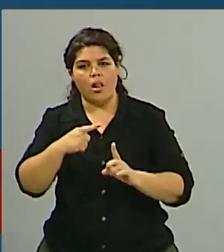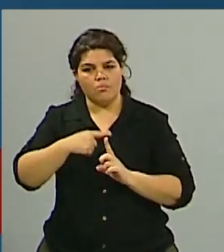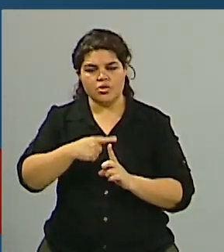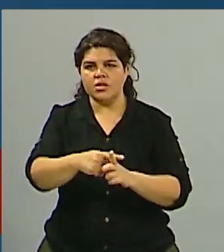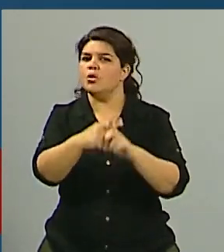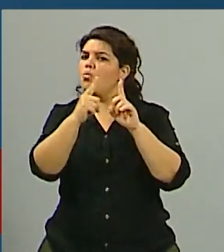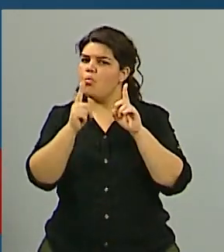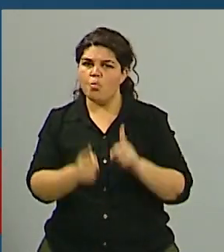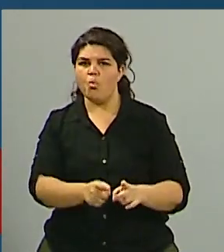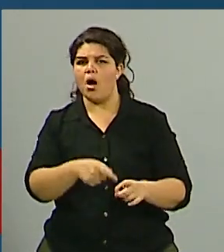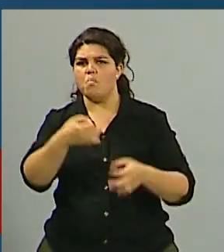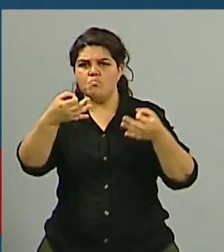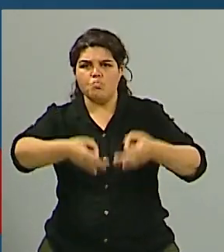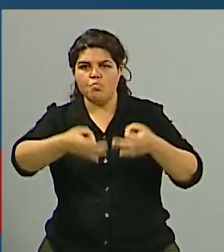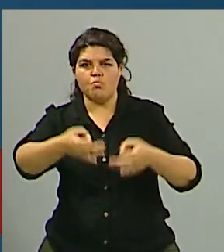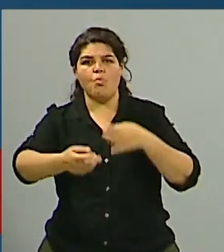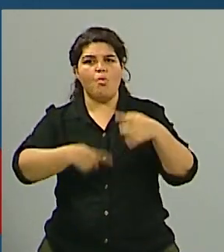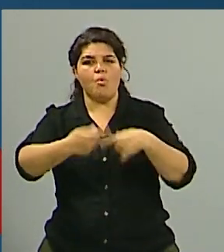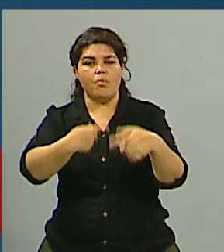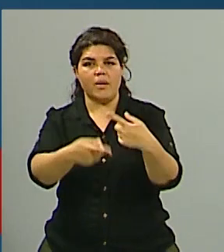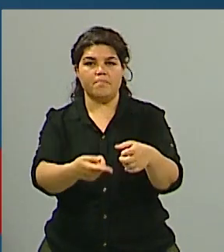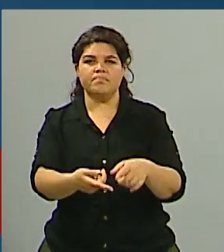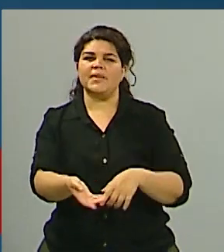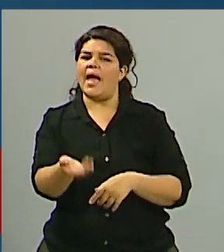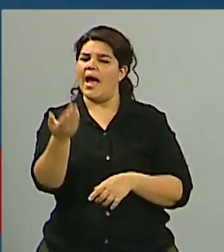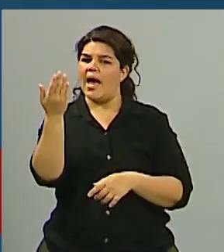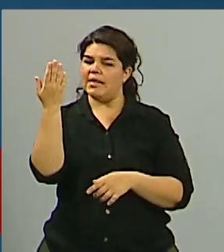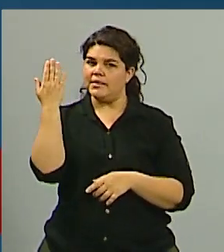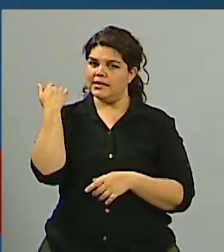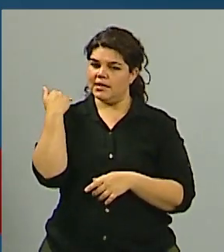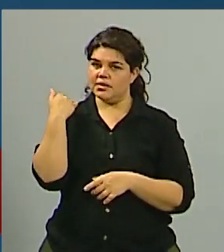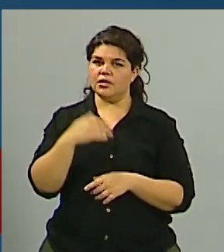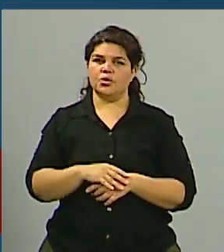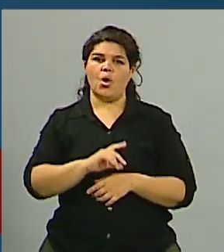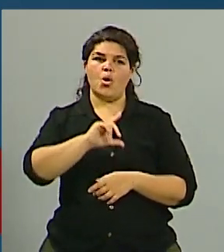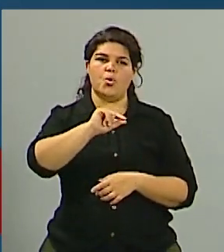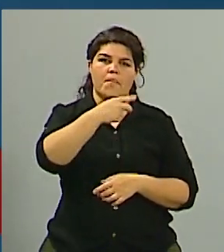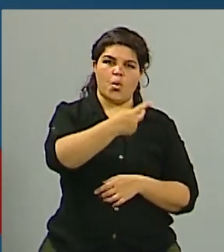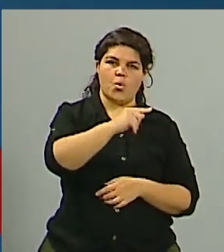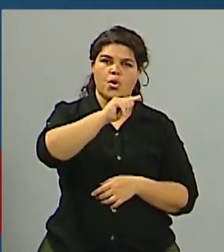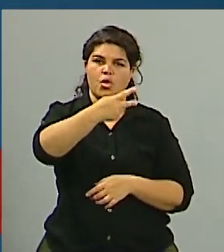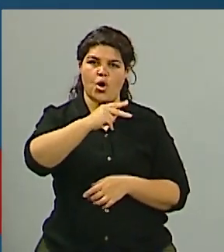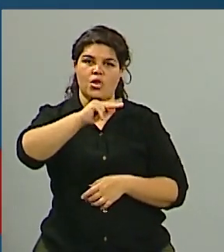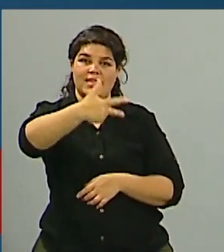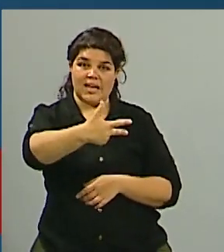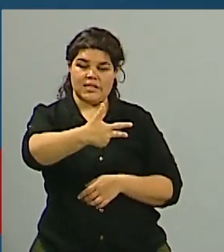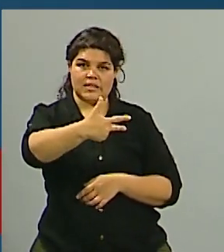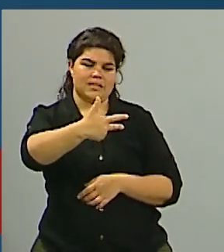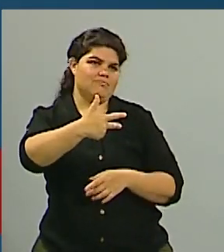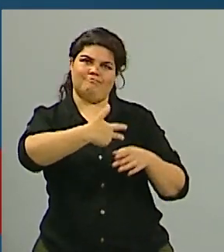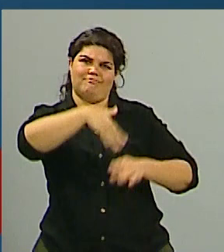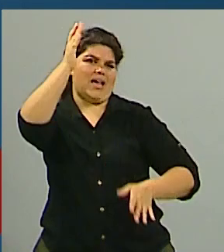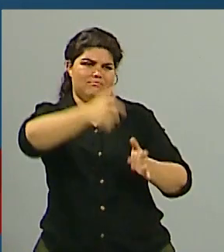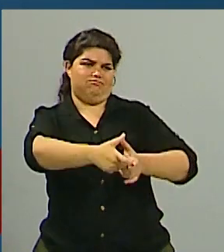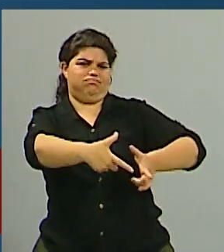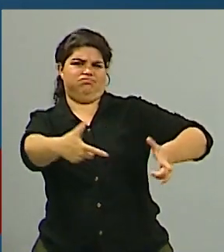las primeras ediciones este el previaje 1 2 y 3 fueron muy superiores a este